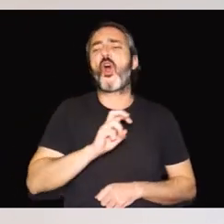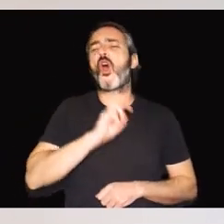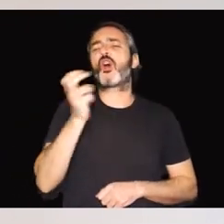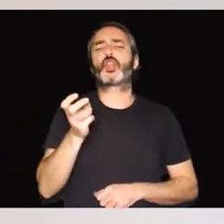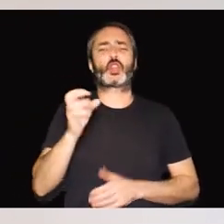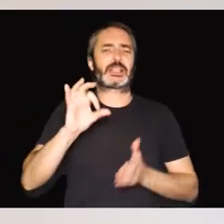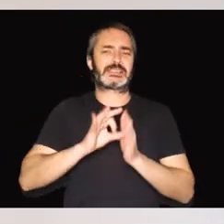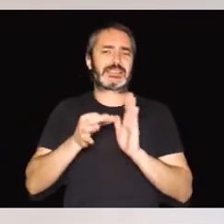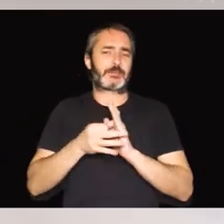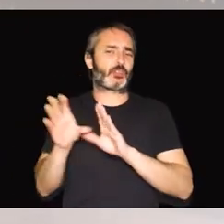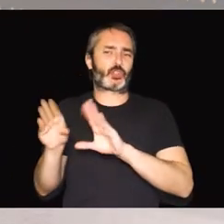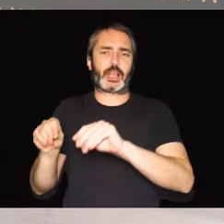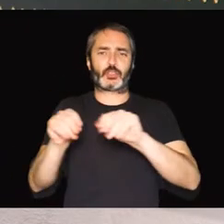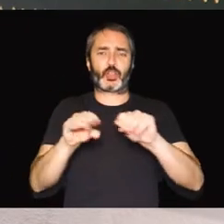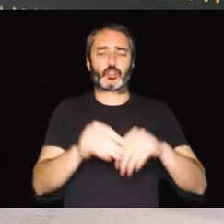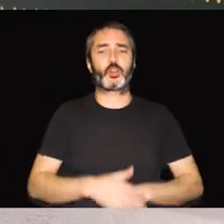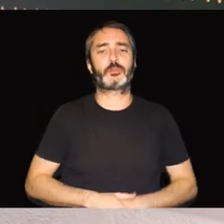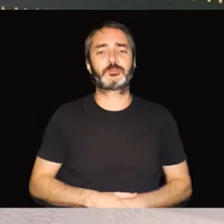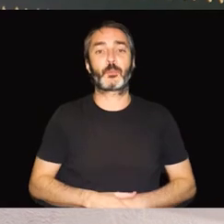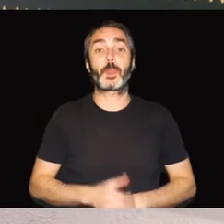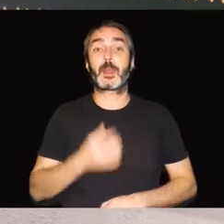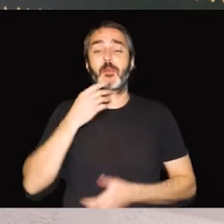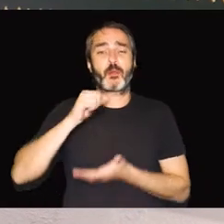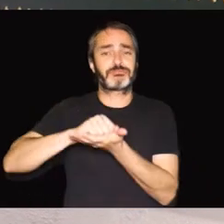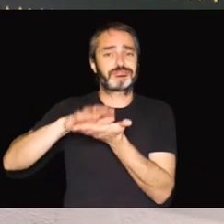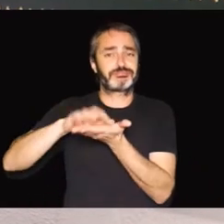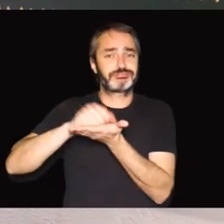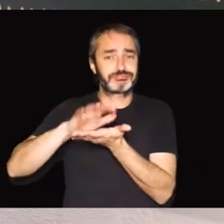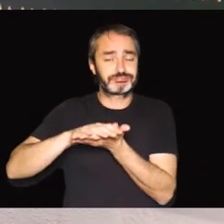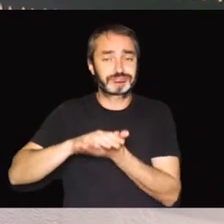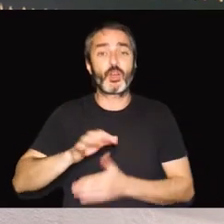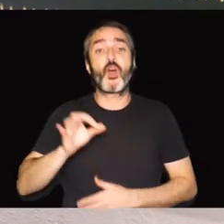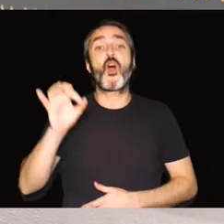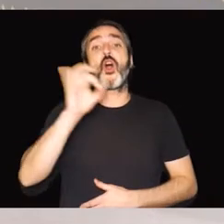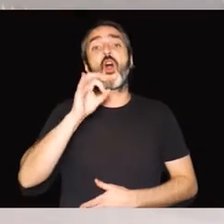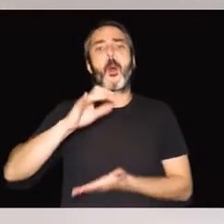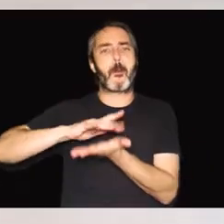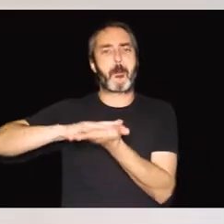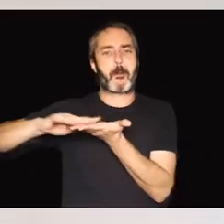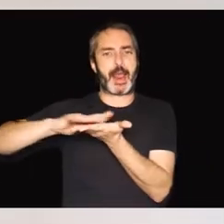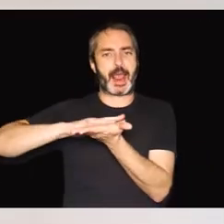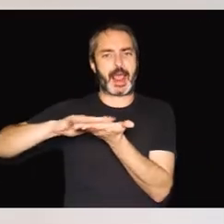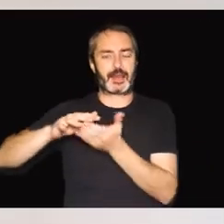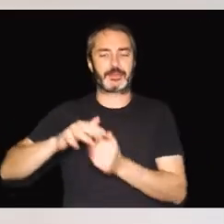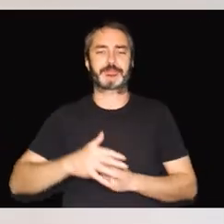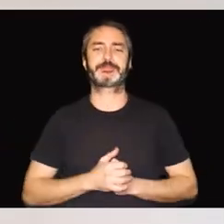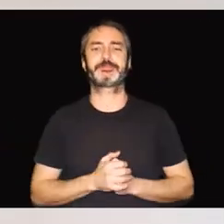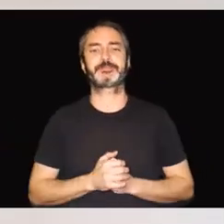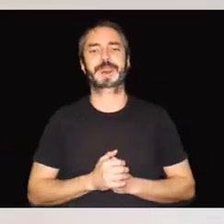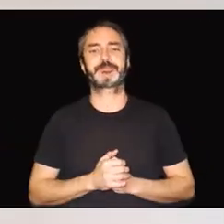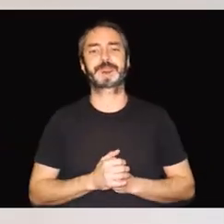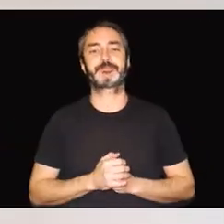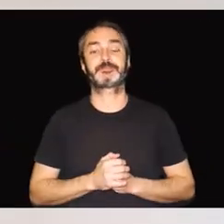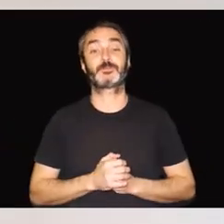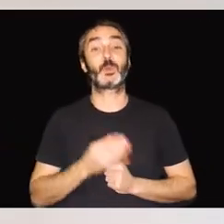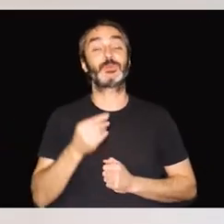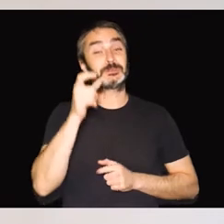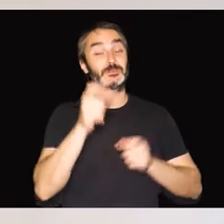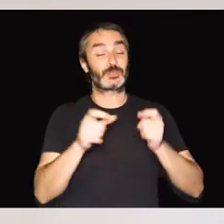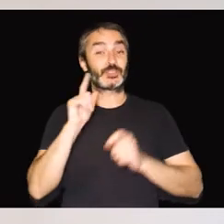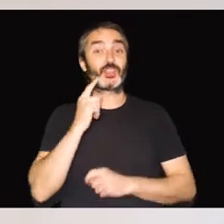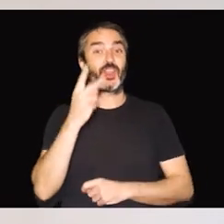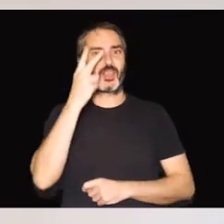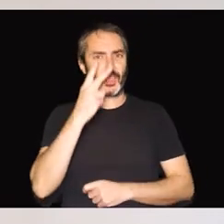sistemas basados en el tacto, como la dactilología o el braille. Tengamos presente que muchas personas con